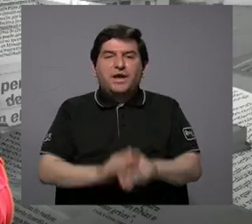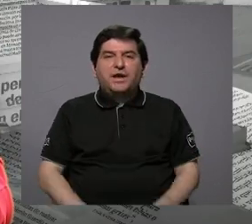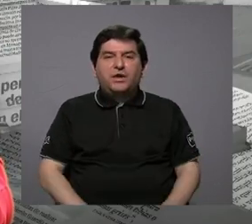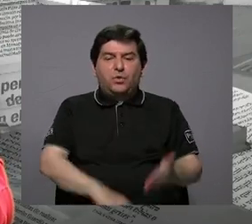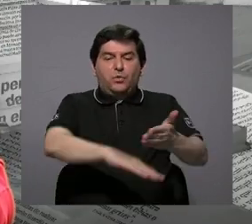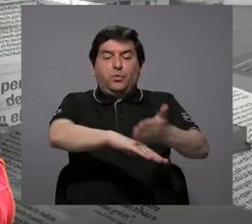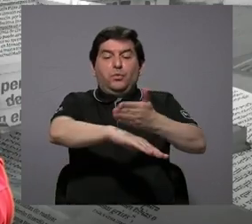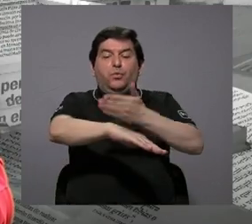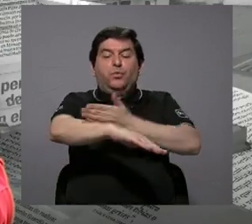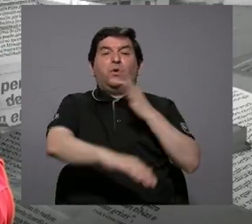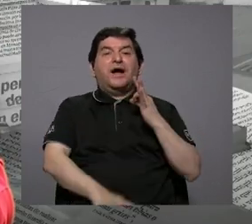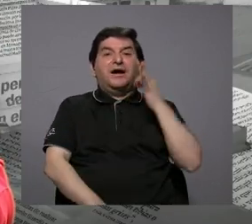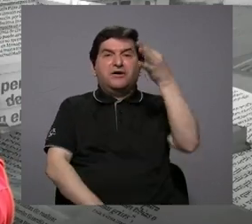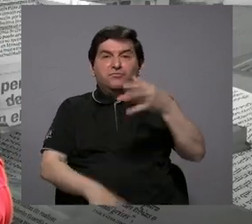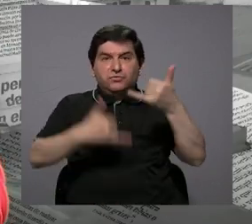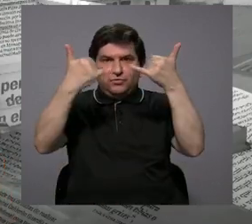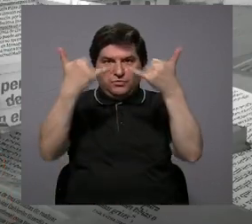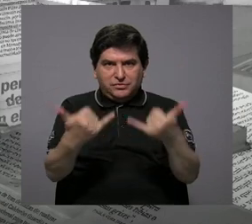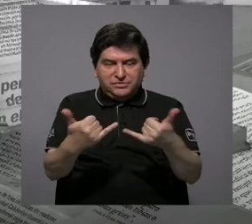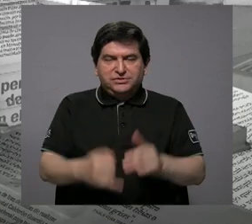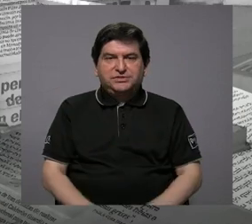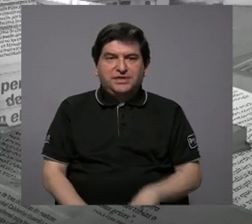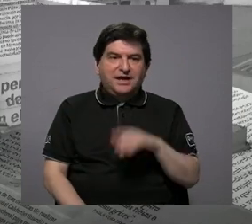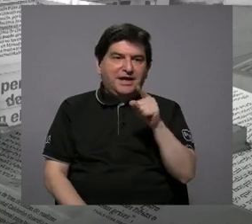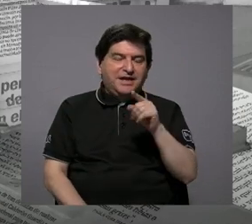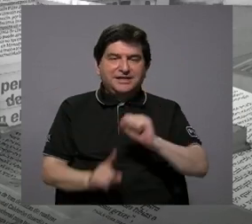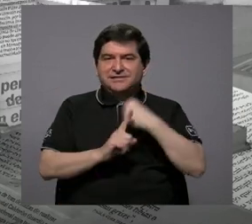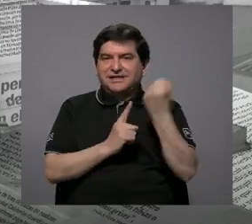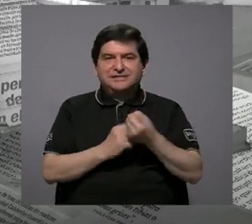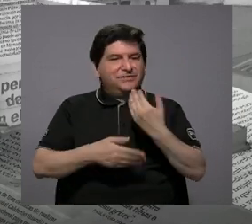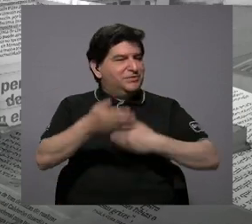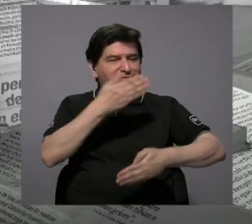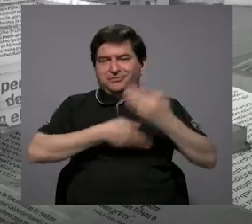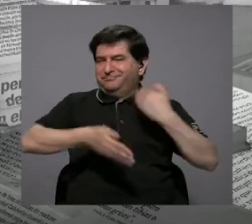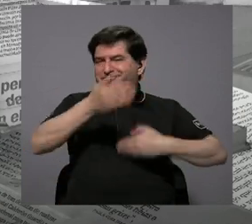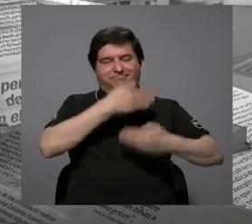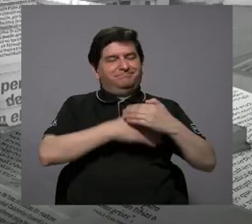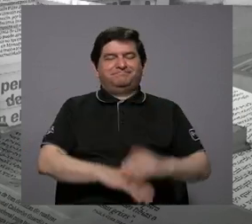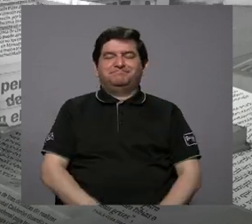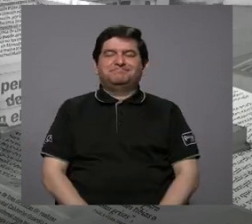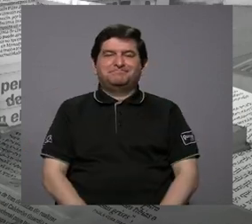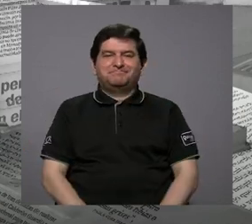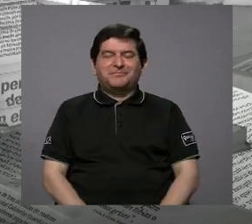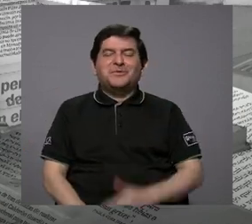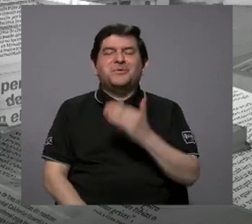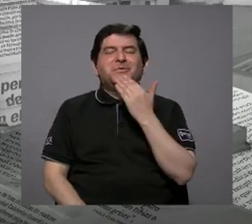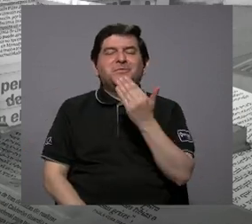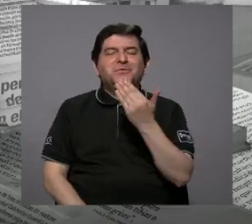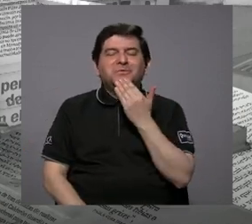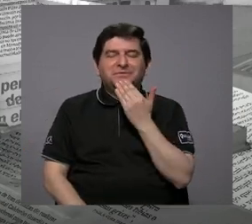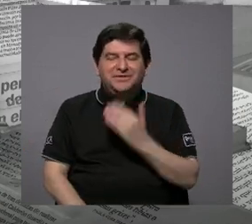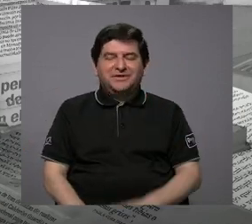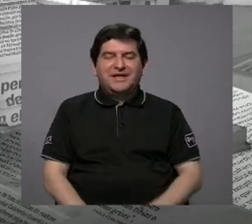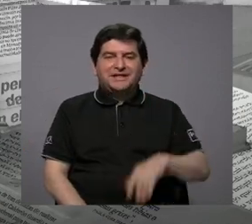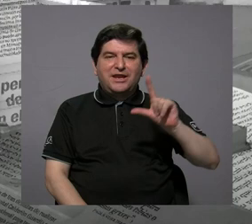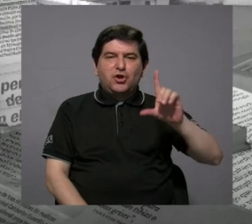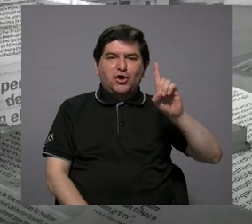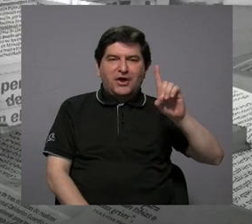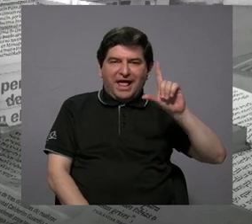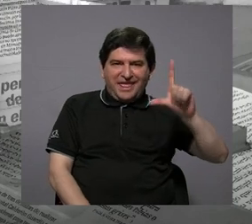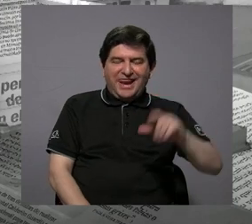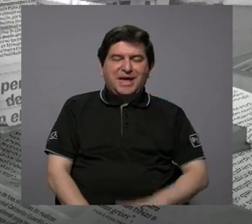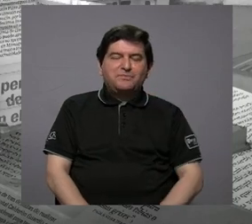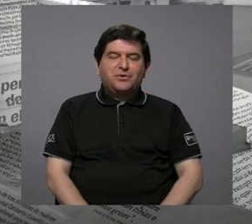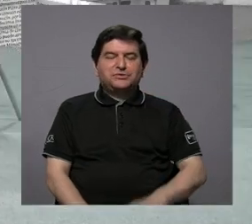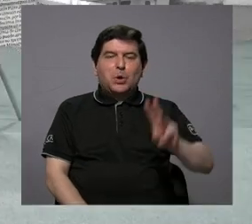modelo va a escalar a futuro ya de eso no hay como vuelta atrás. Bueno, en realidad les agradezco mucho